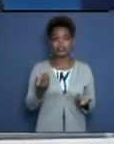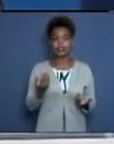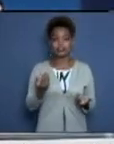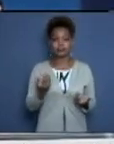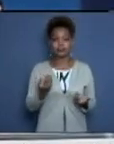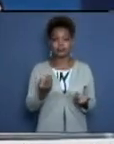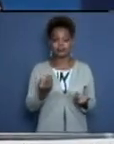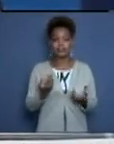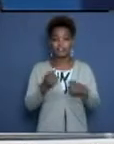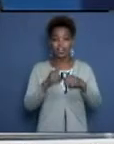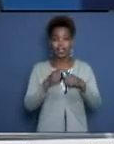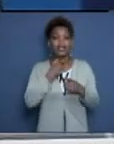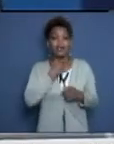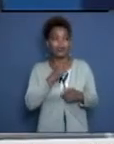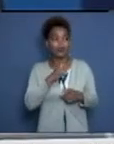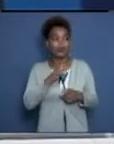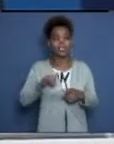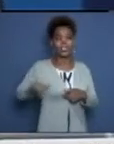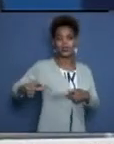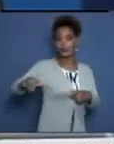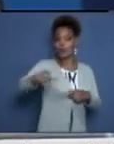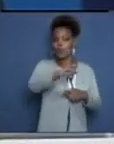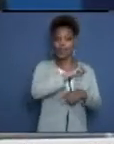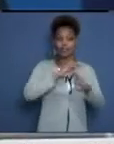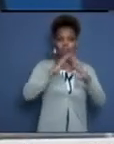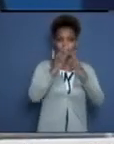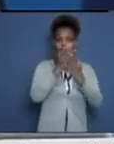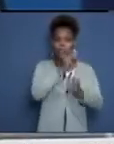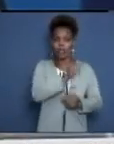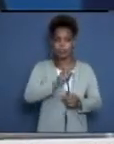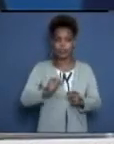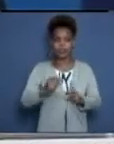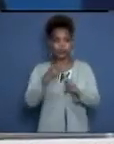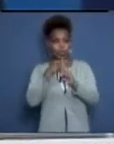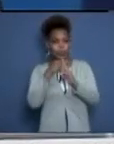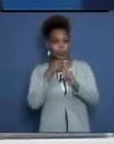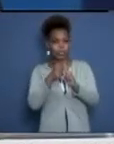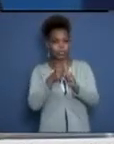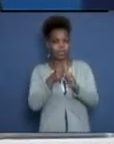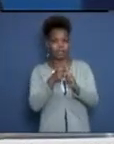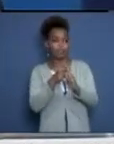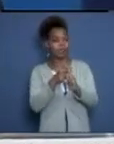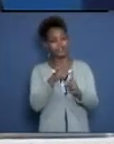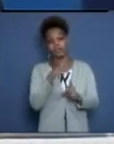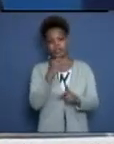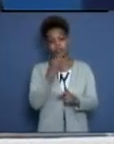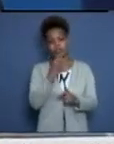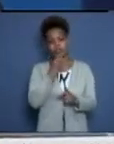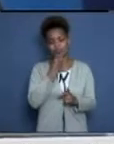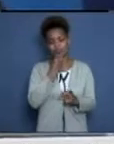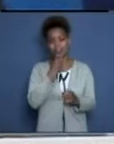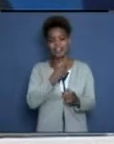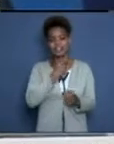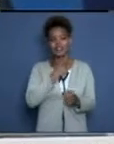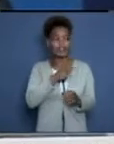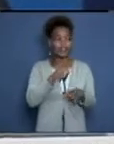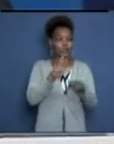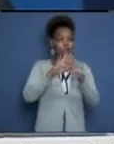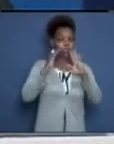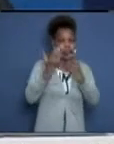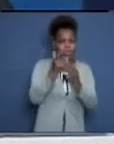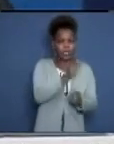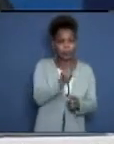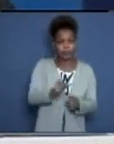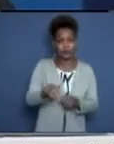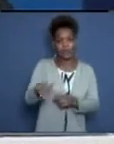en todos los pacientes que pasen la COVID-19 habría que poner la aspirina para prevenir esto que usted está comentando. Simplemente lleva